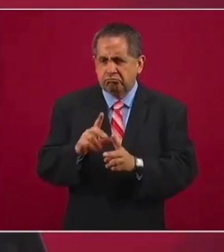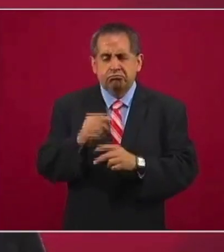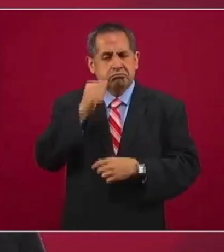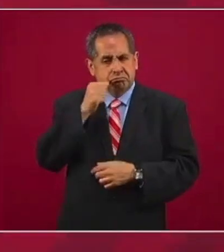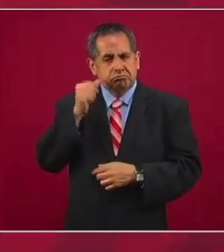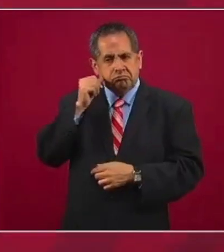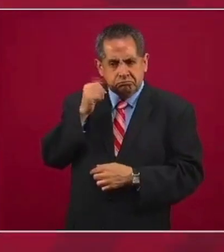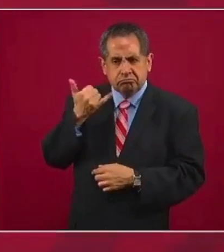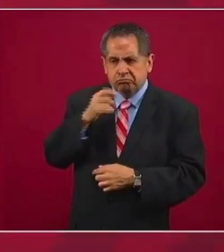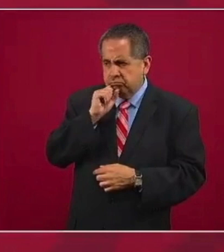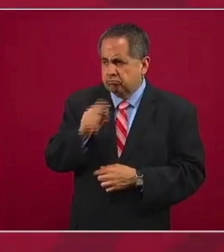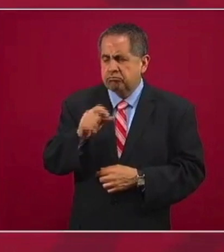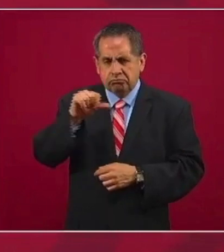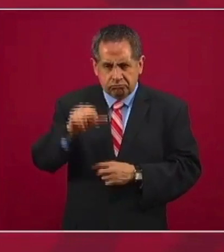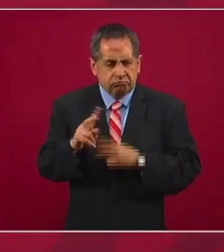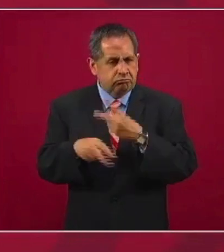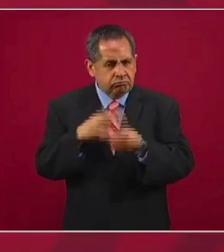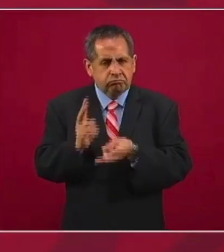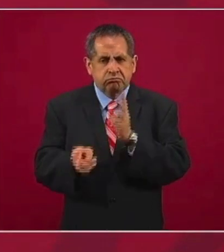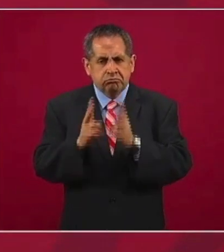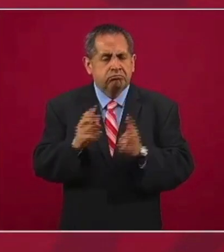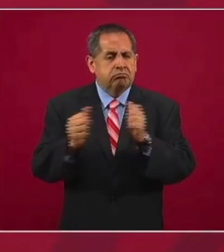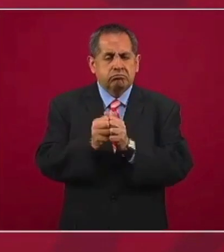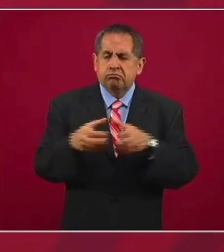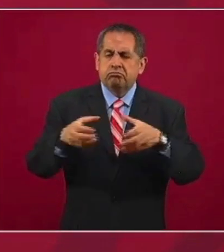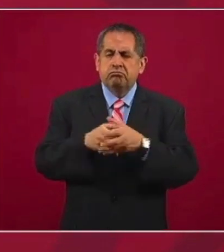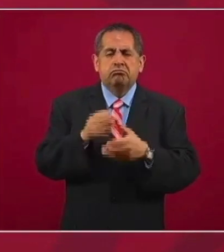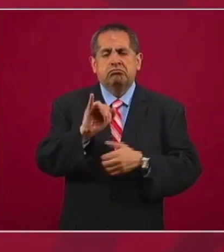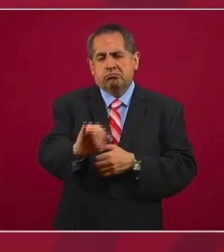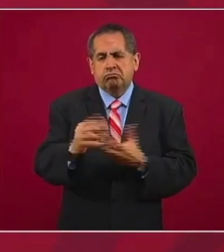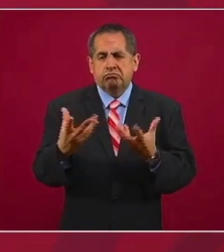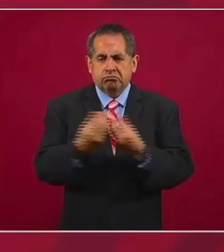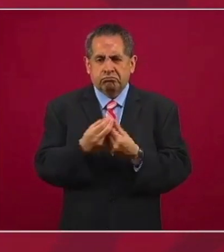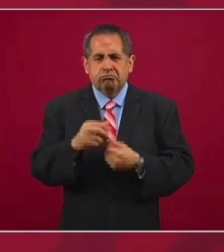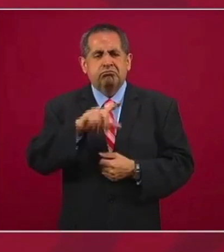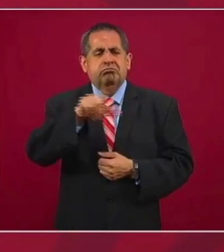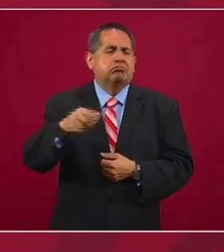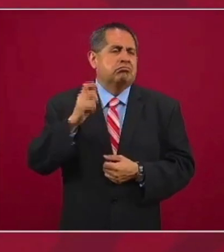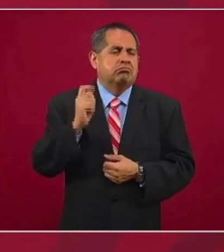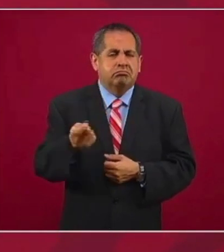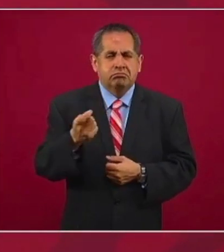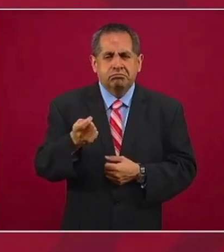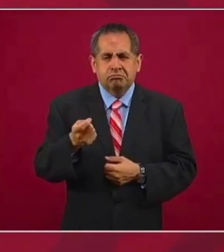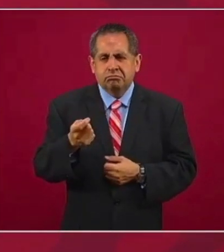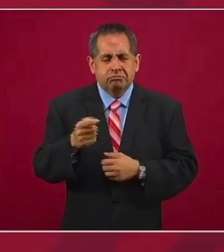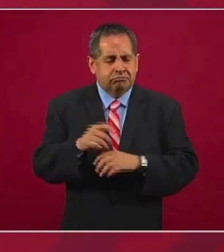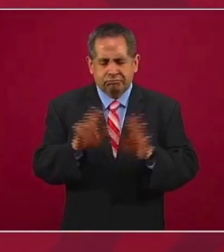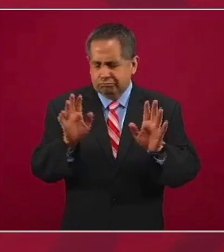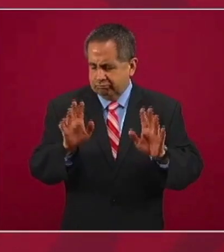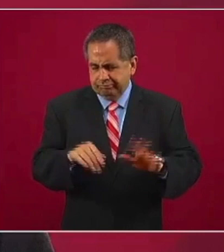ayer y vamos a volver a reunirnos el jueves. De modo que ya